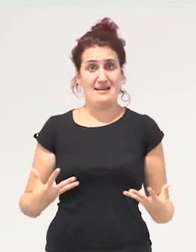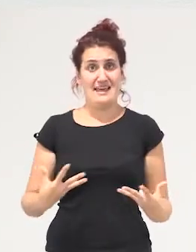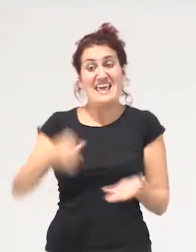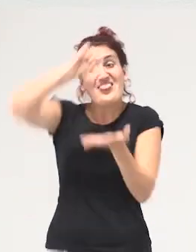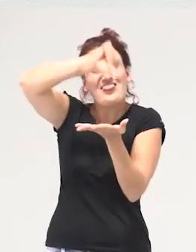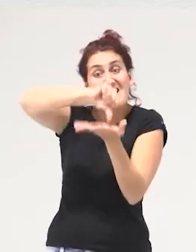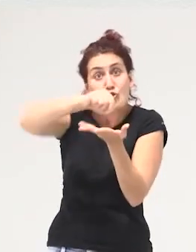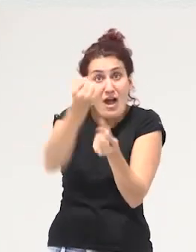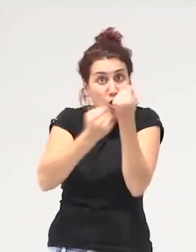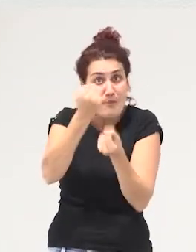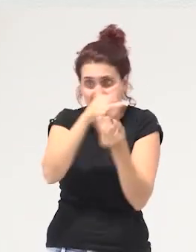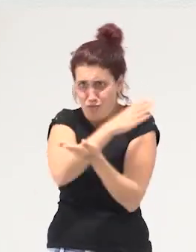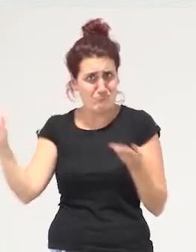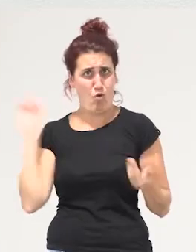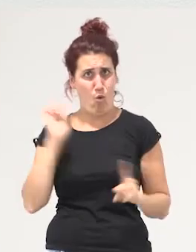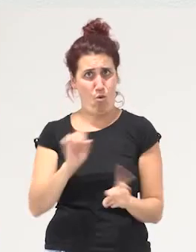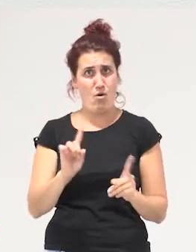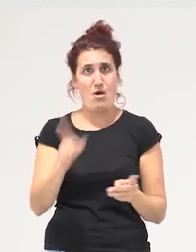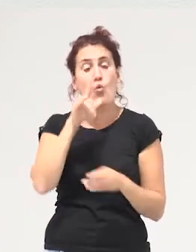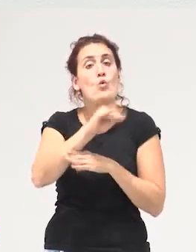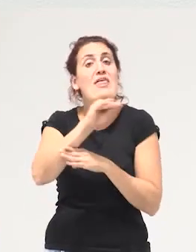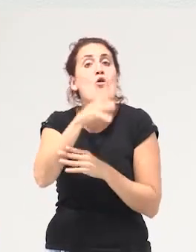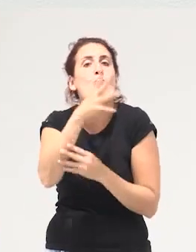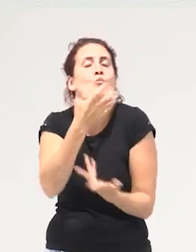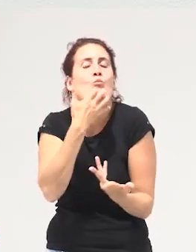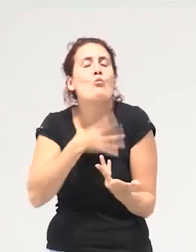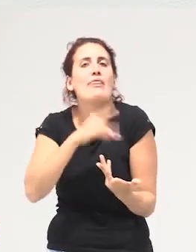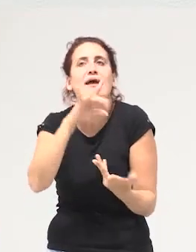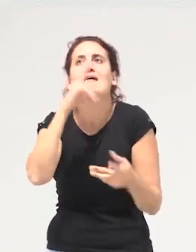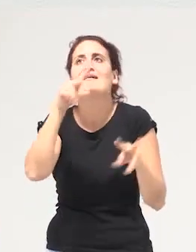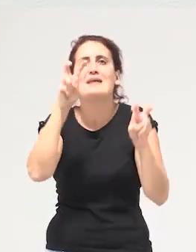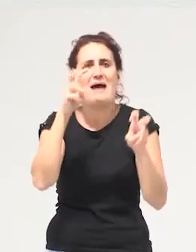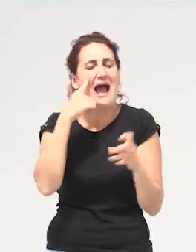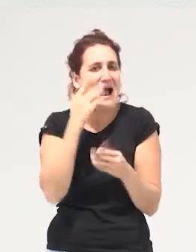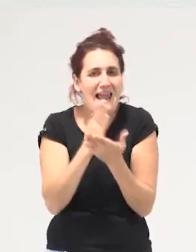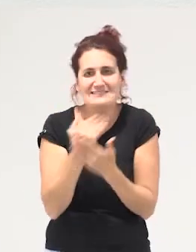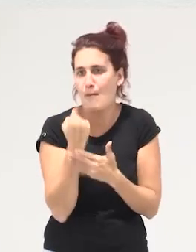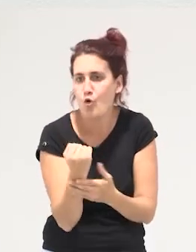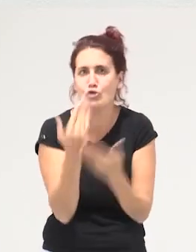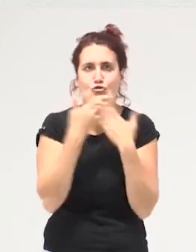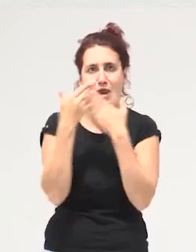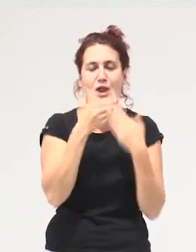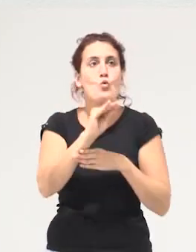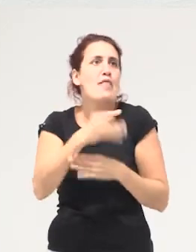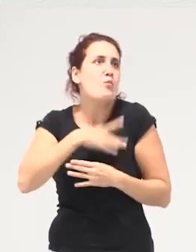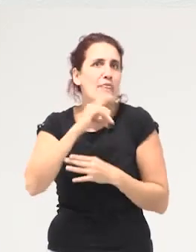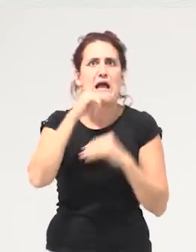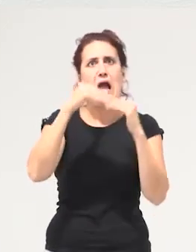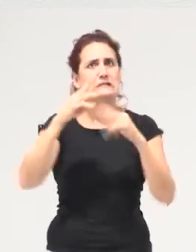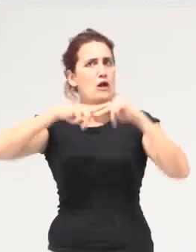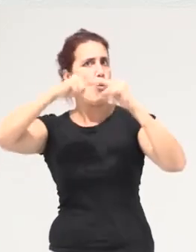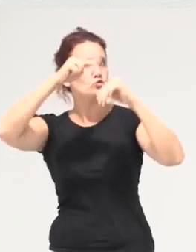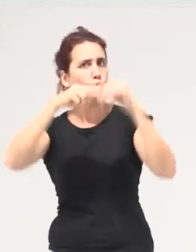el centro de la economía entonces cuidar puede ser es que puede ser hasta dar clases de apoyo escolar cuidar puede ser construir una casa en muchos